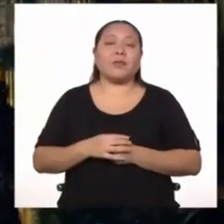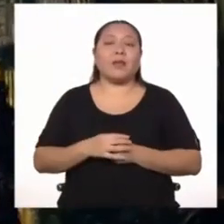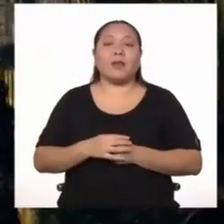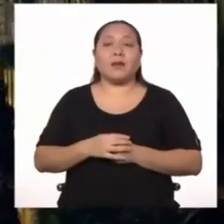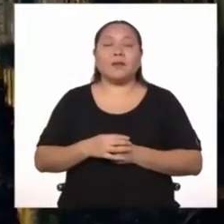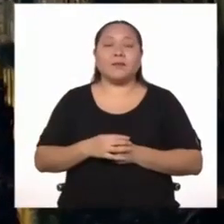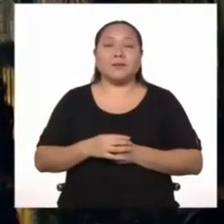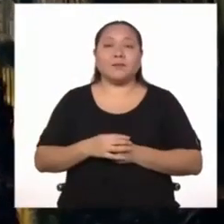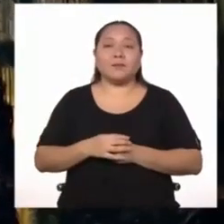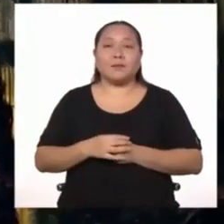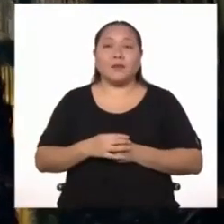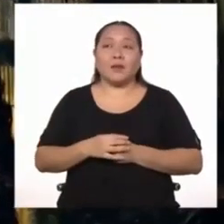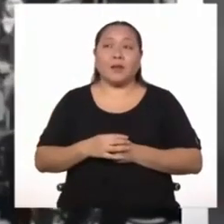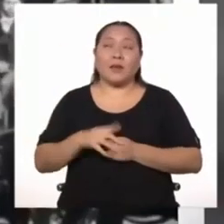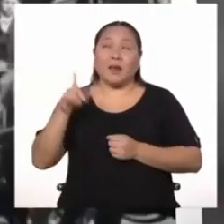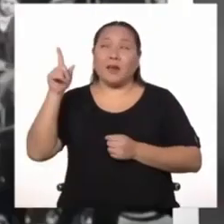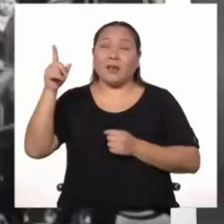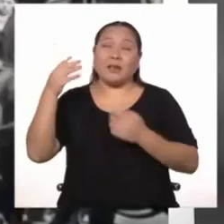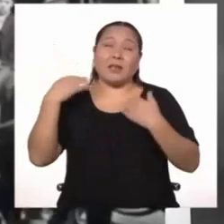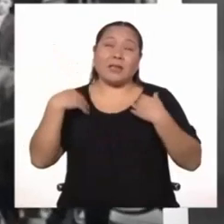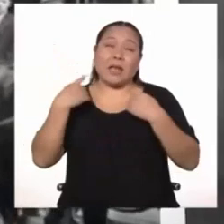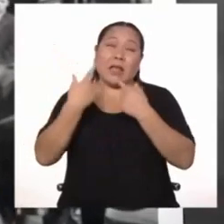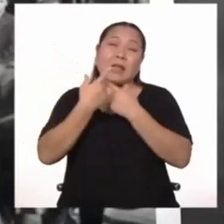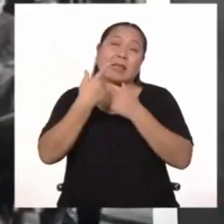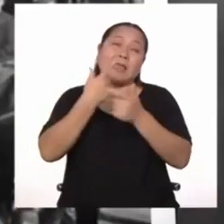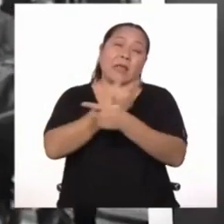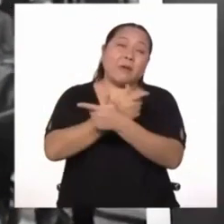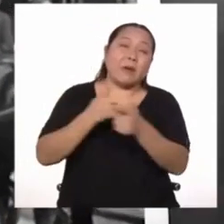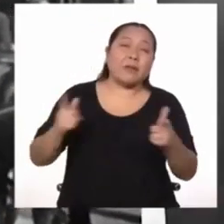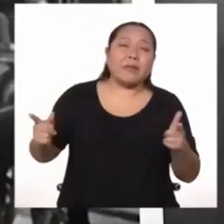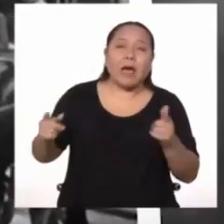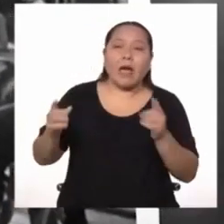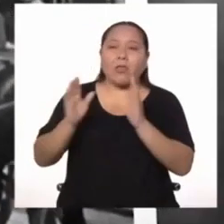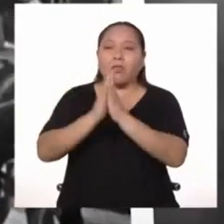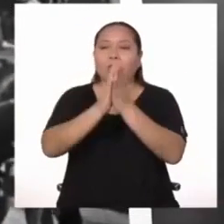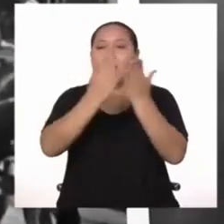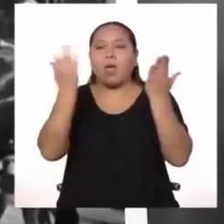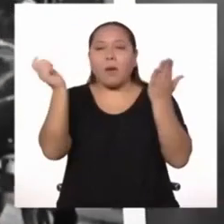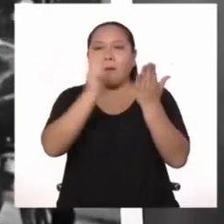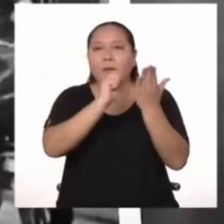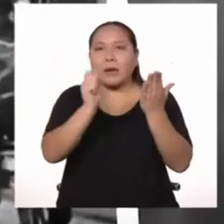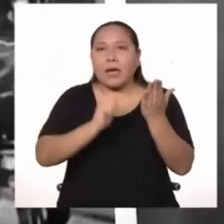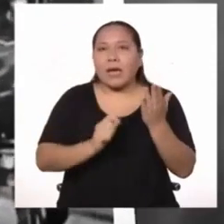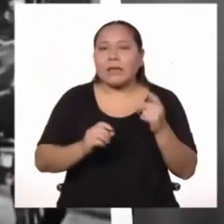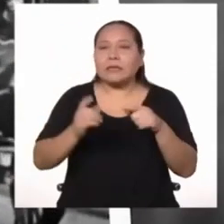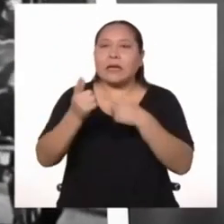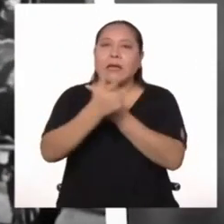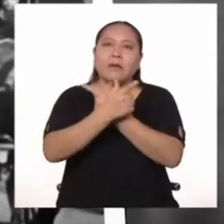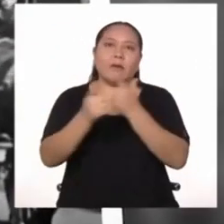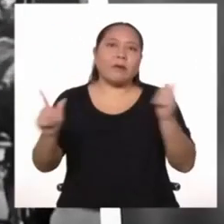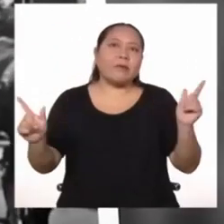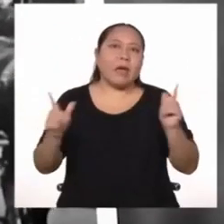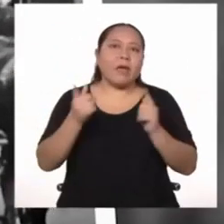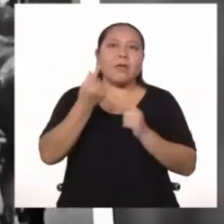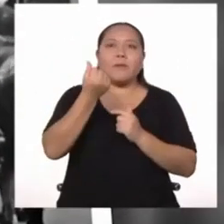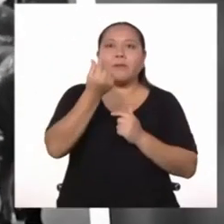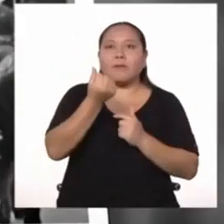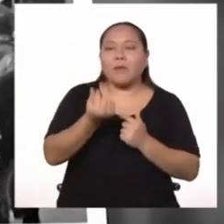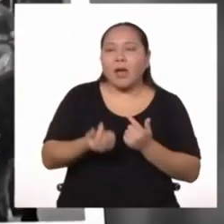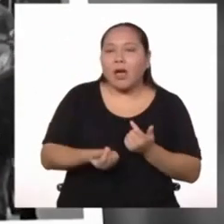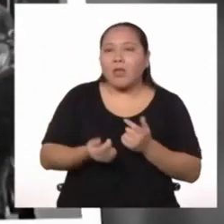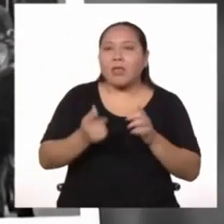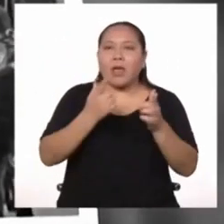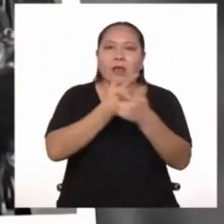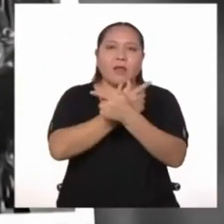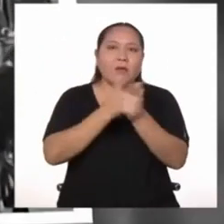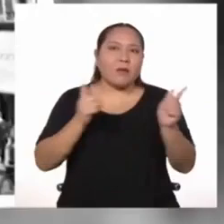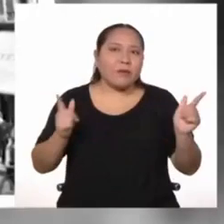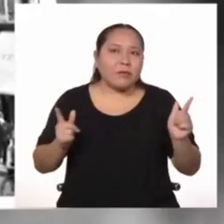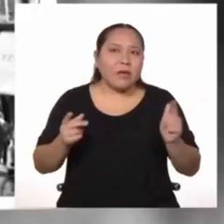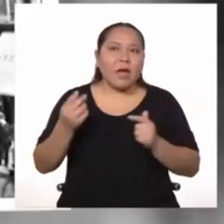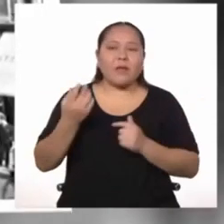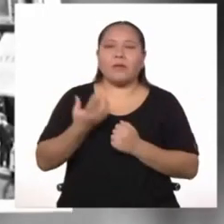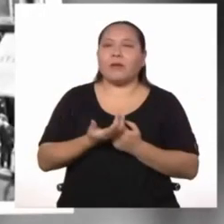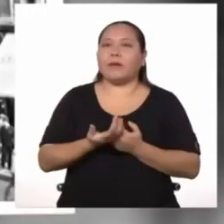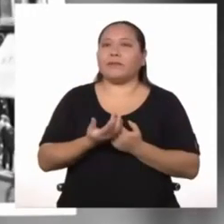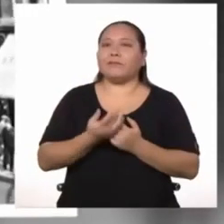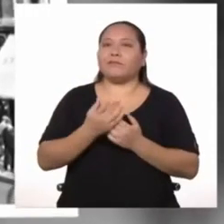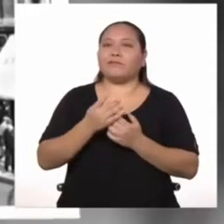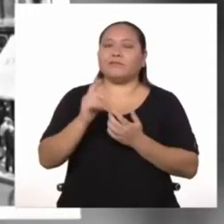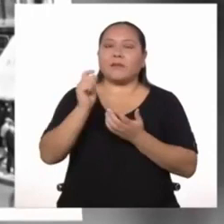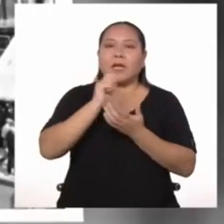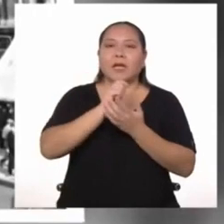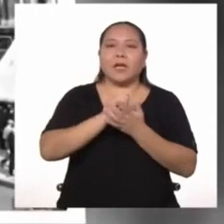de libertades, Libertad de prensa, libertades económicas, libertades políticas. Entonces busca, yo creo que San Martín, una